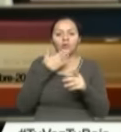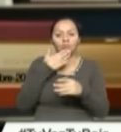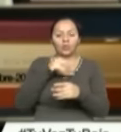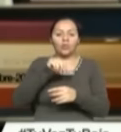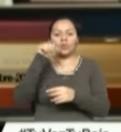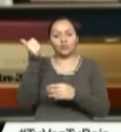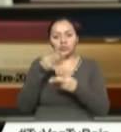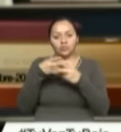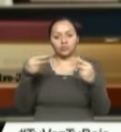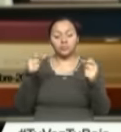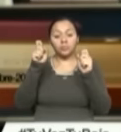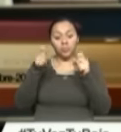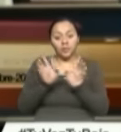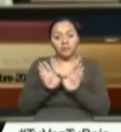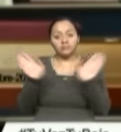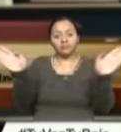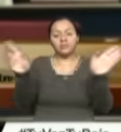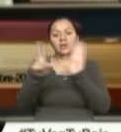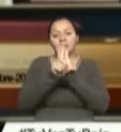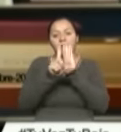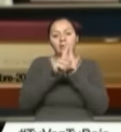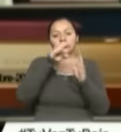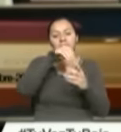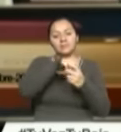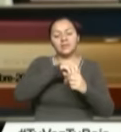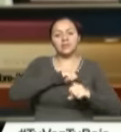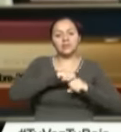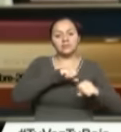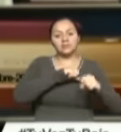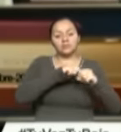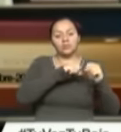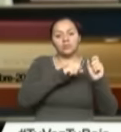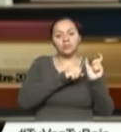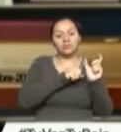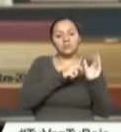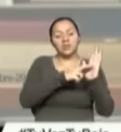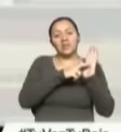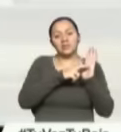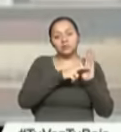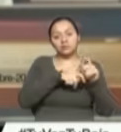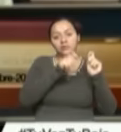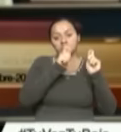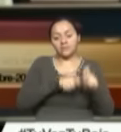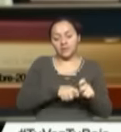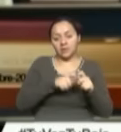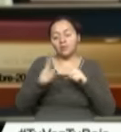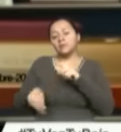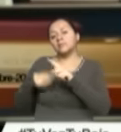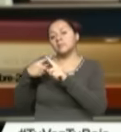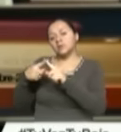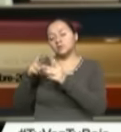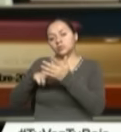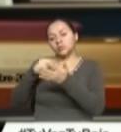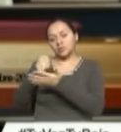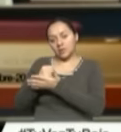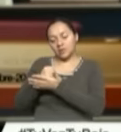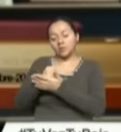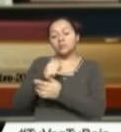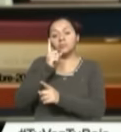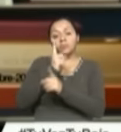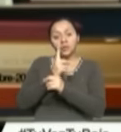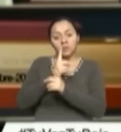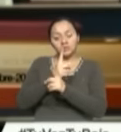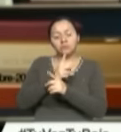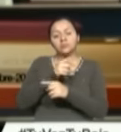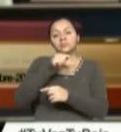de la ley orgánica de gestión de la identidad y datos civiles. Por lo tanto, la Dirección